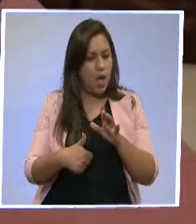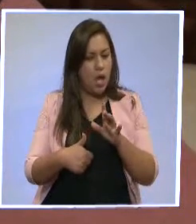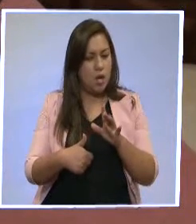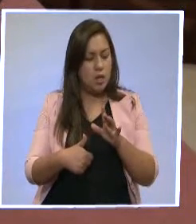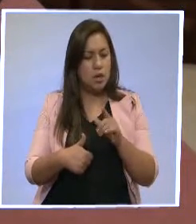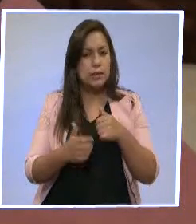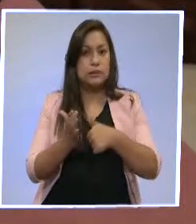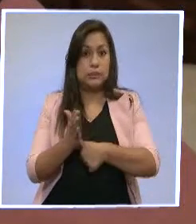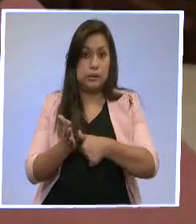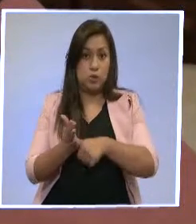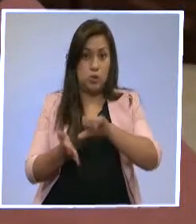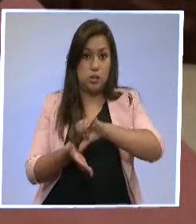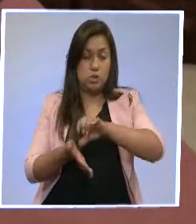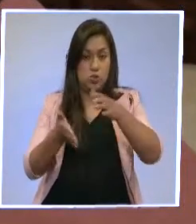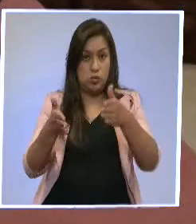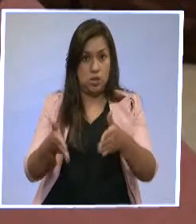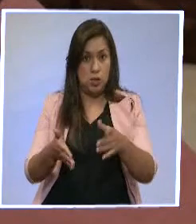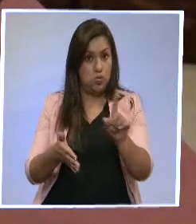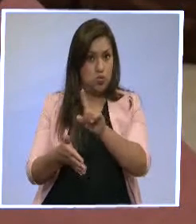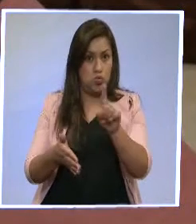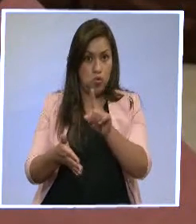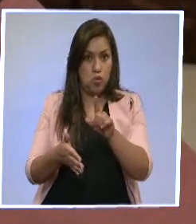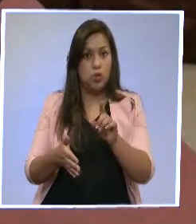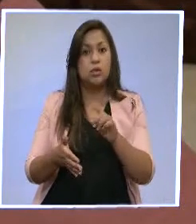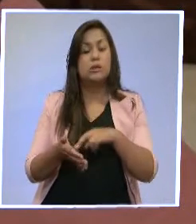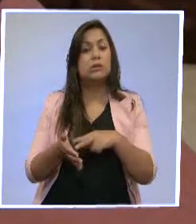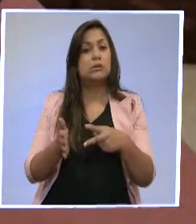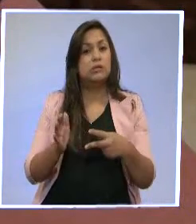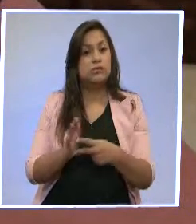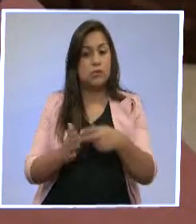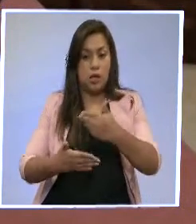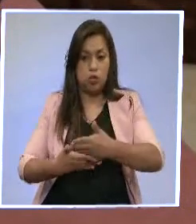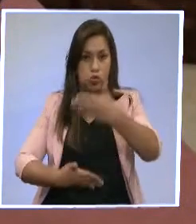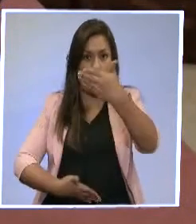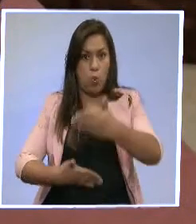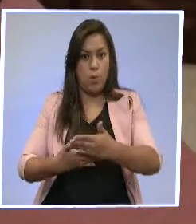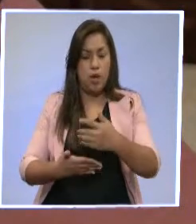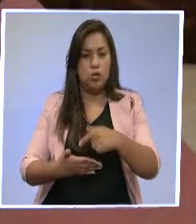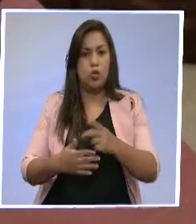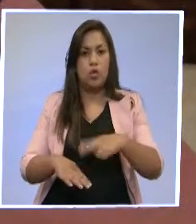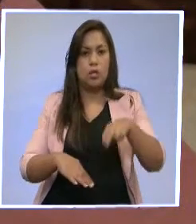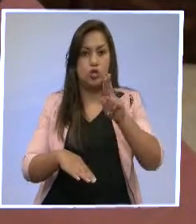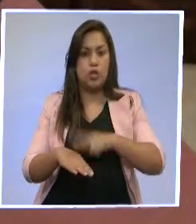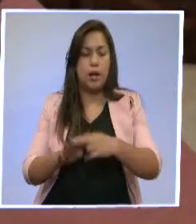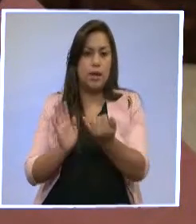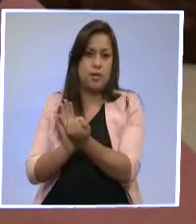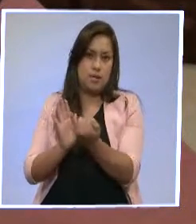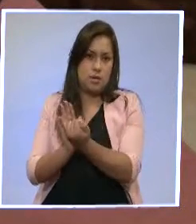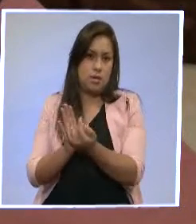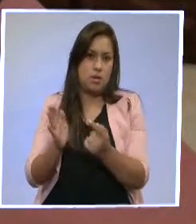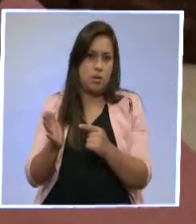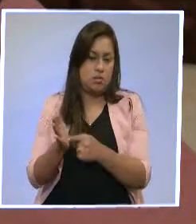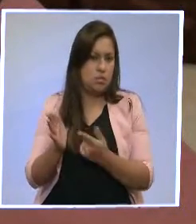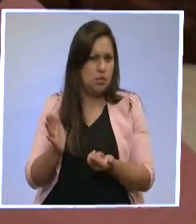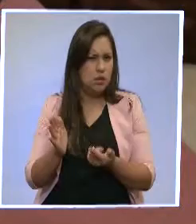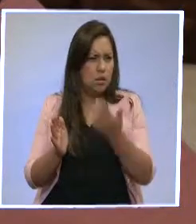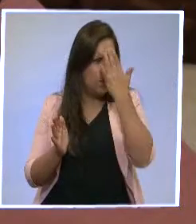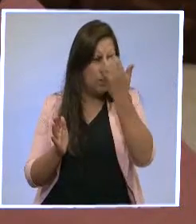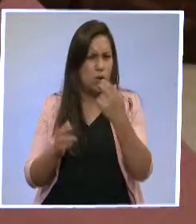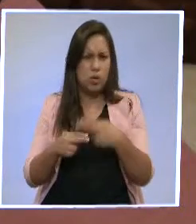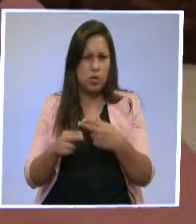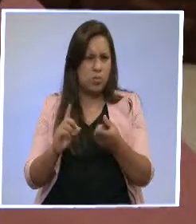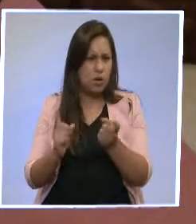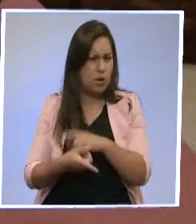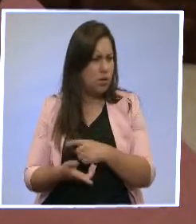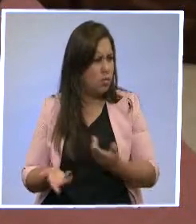cédula de ciudadanía, sino documento nacional de identidad, ¿es correcto? Totalmente de ¿Por qué razón esa modificación del concepto de la